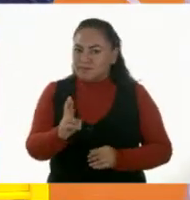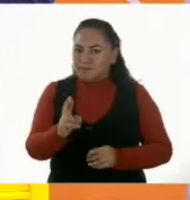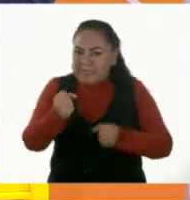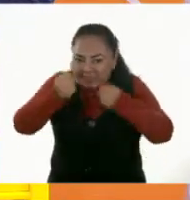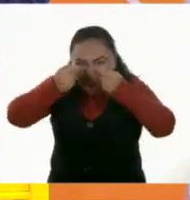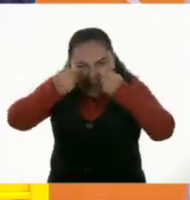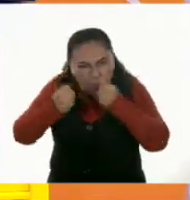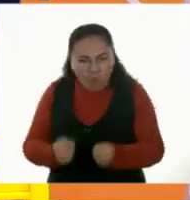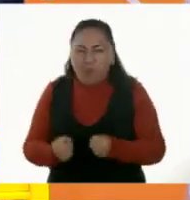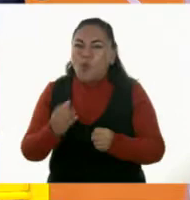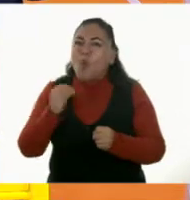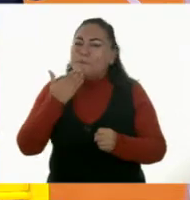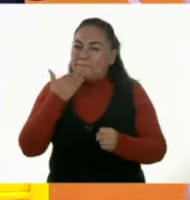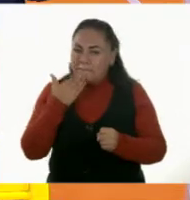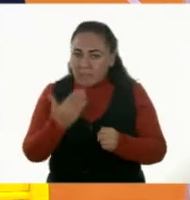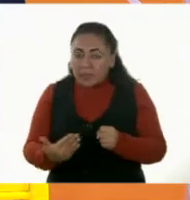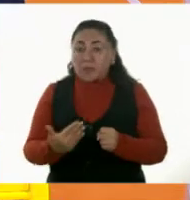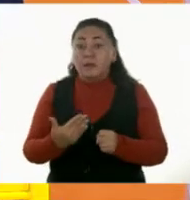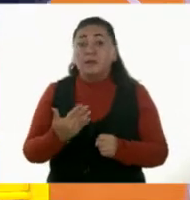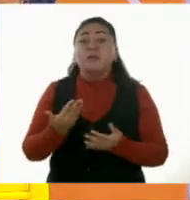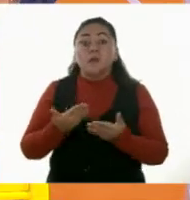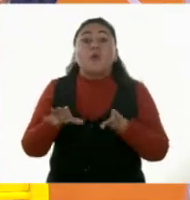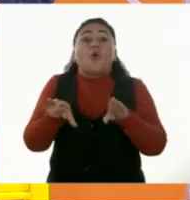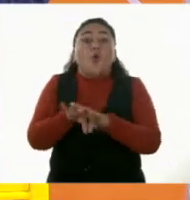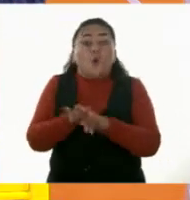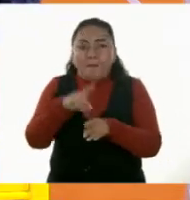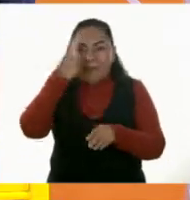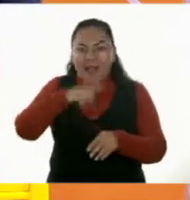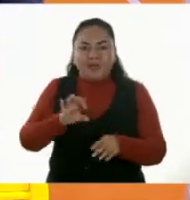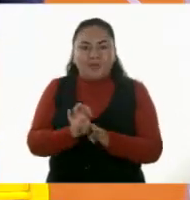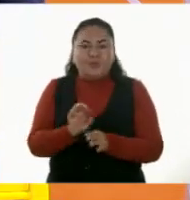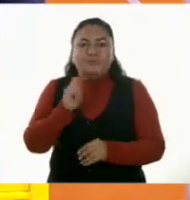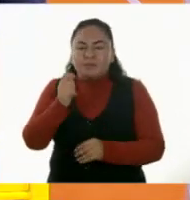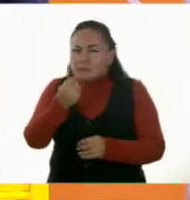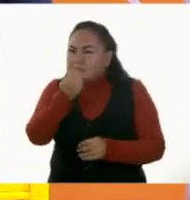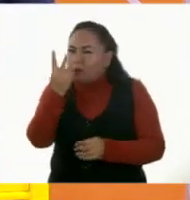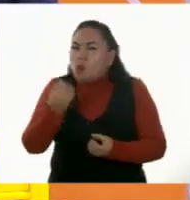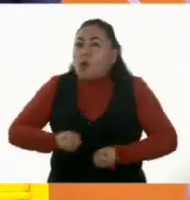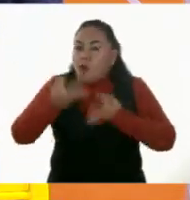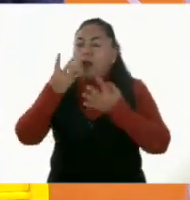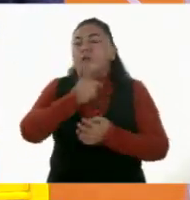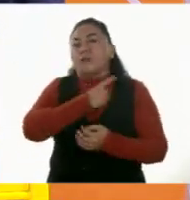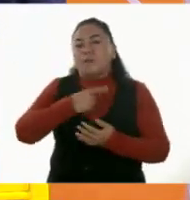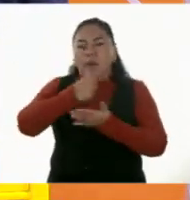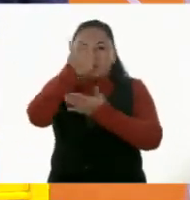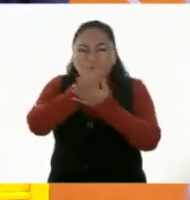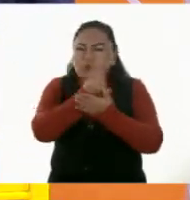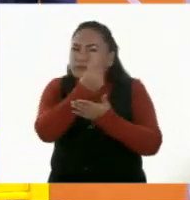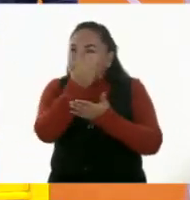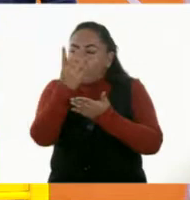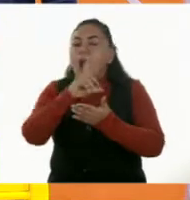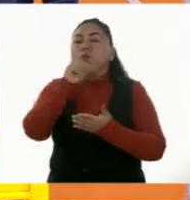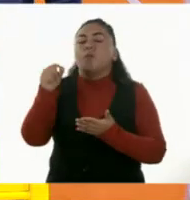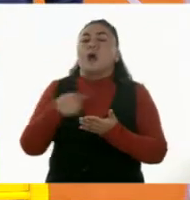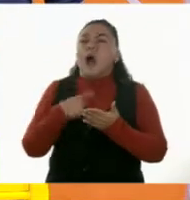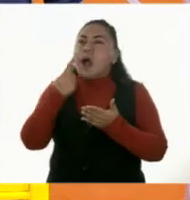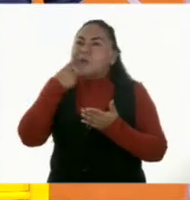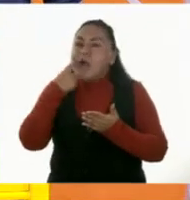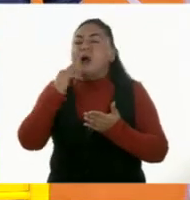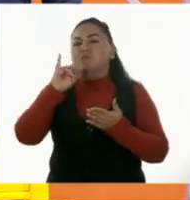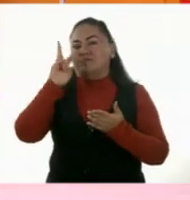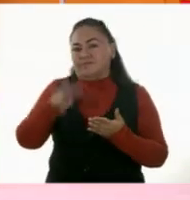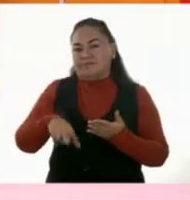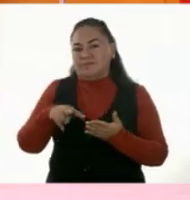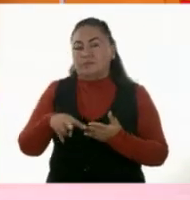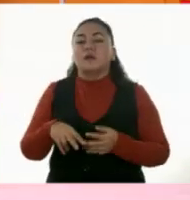Por lo tanto, la única forma de asegurarnos cuántas hay es contando y comprobando. Así es, siempre tenemos